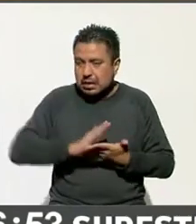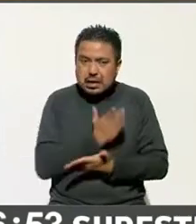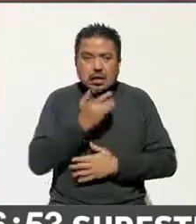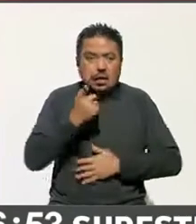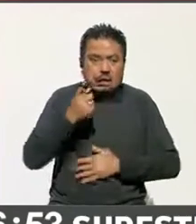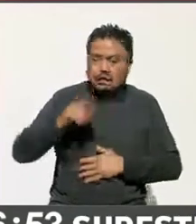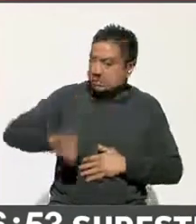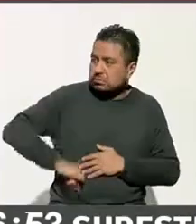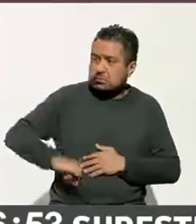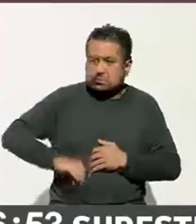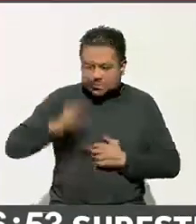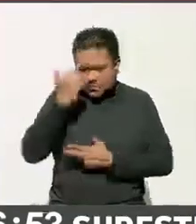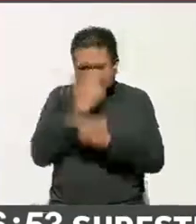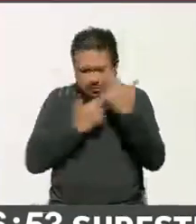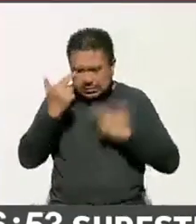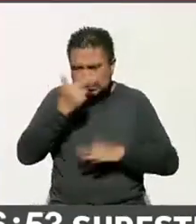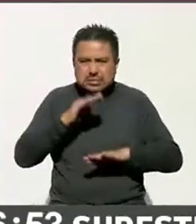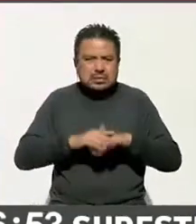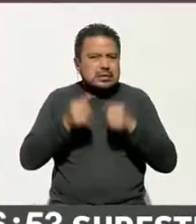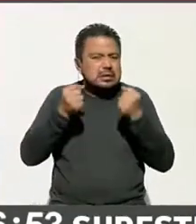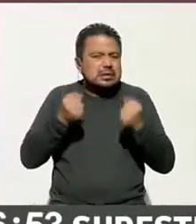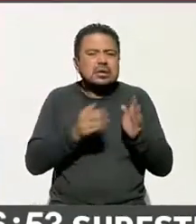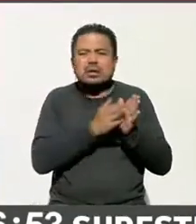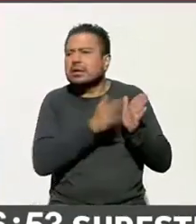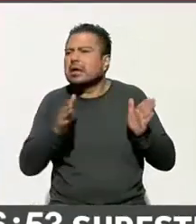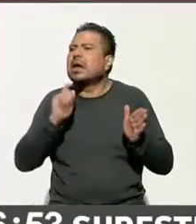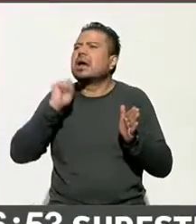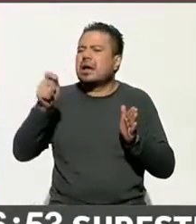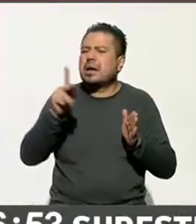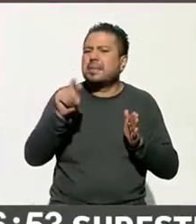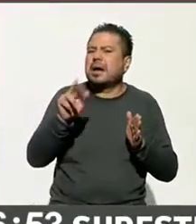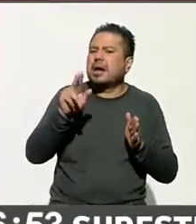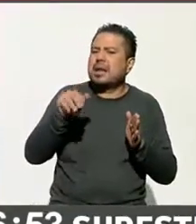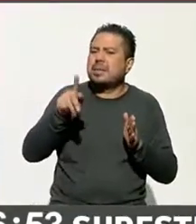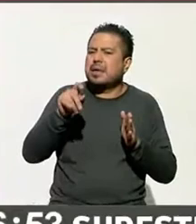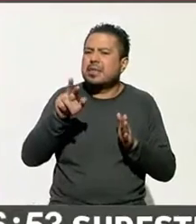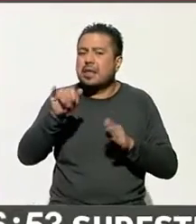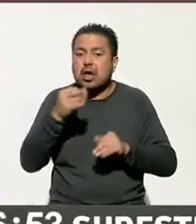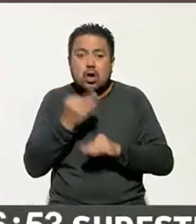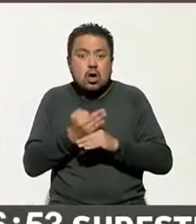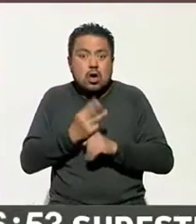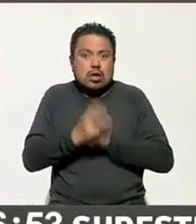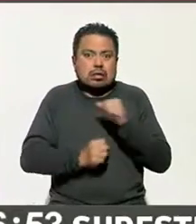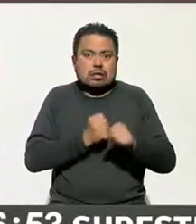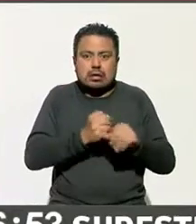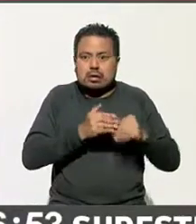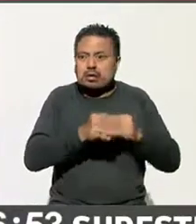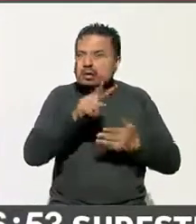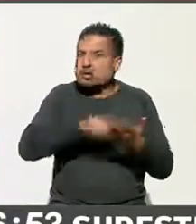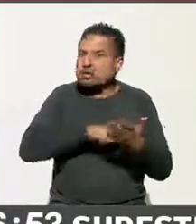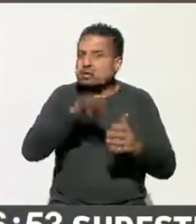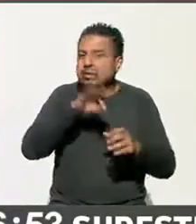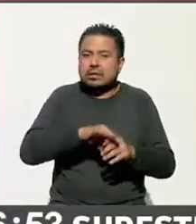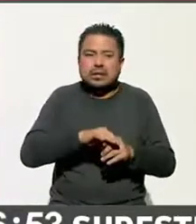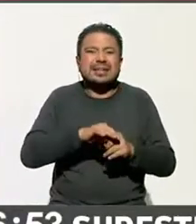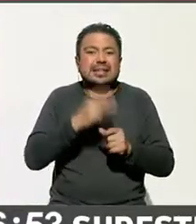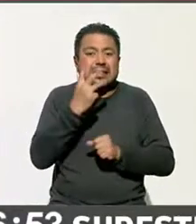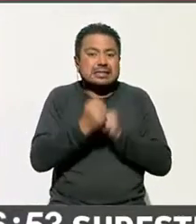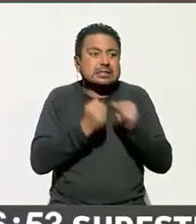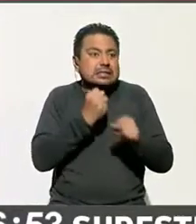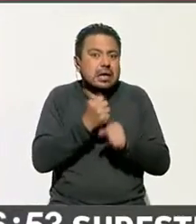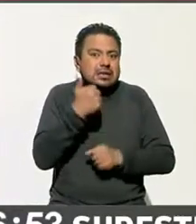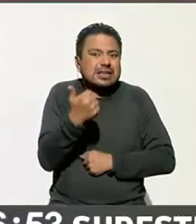interesante revisar, seguro parametría lo tendrá. Hoy se cumplen tres años de aquella elección del 6 de julio,